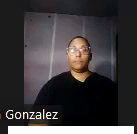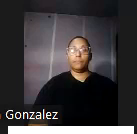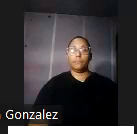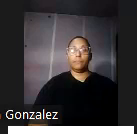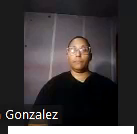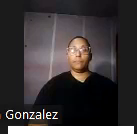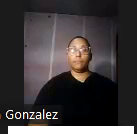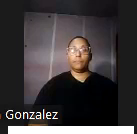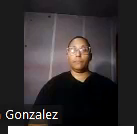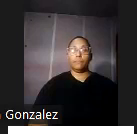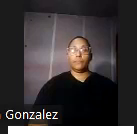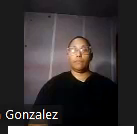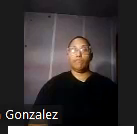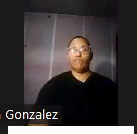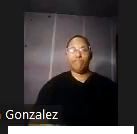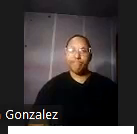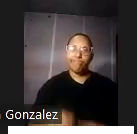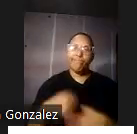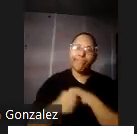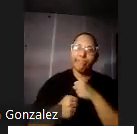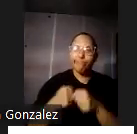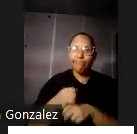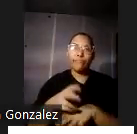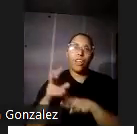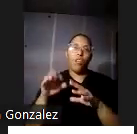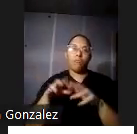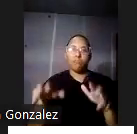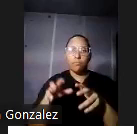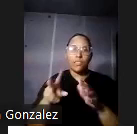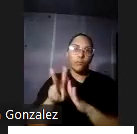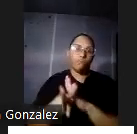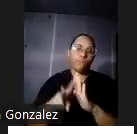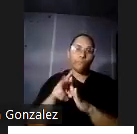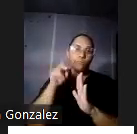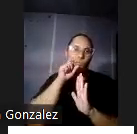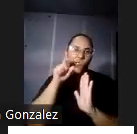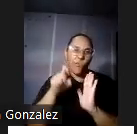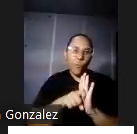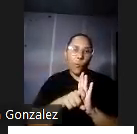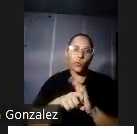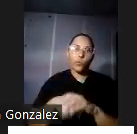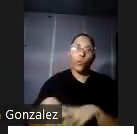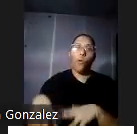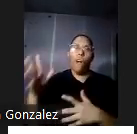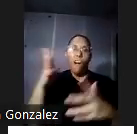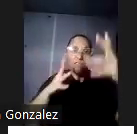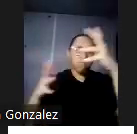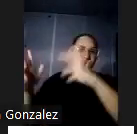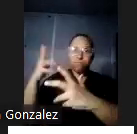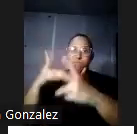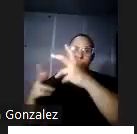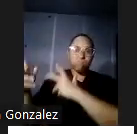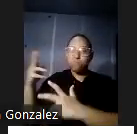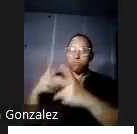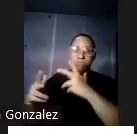que es pena que cuando hice ese video y algunas fotografías que tomé estaba en Juta una tormenta y tienen tormenteras y por eso es que se ven